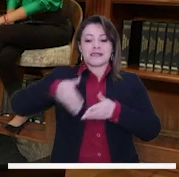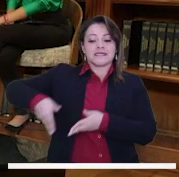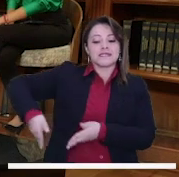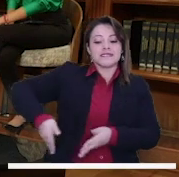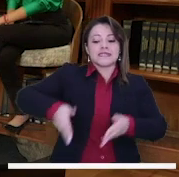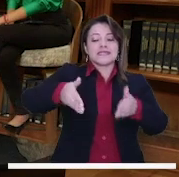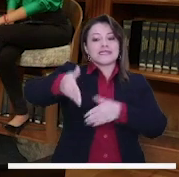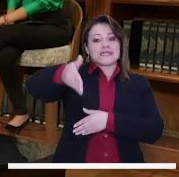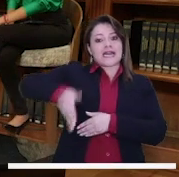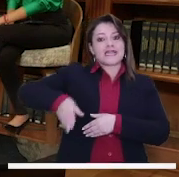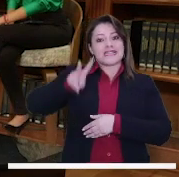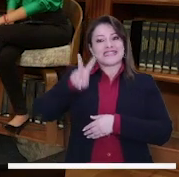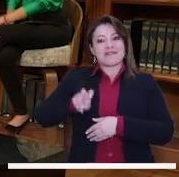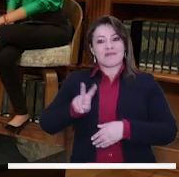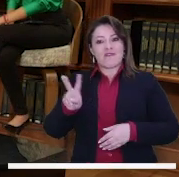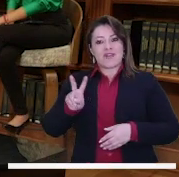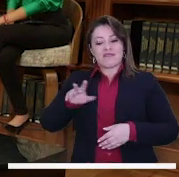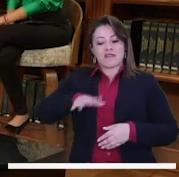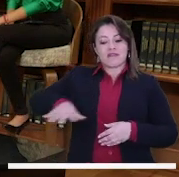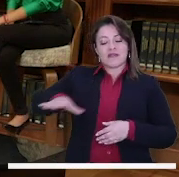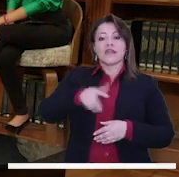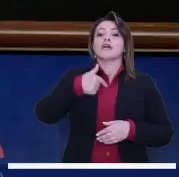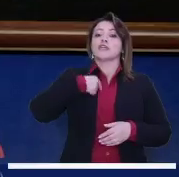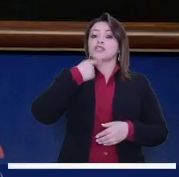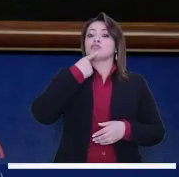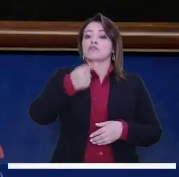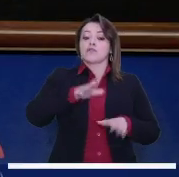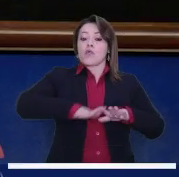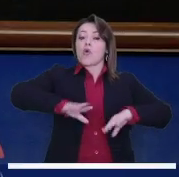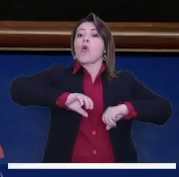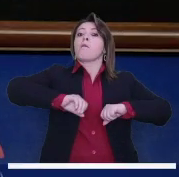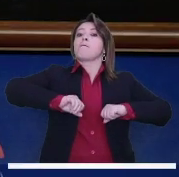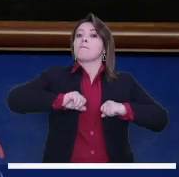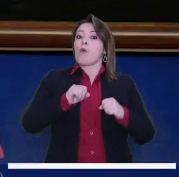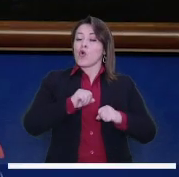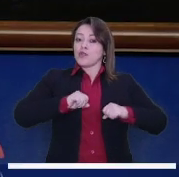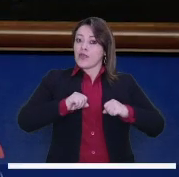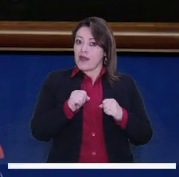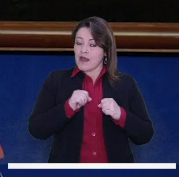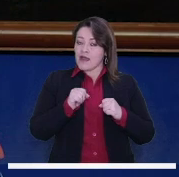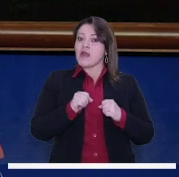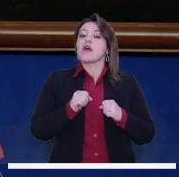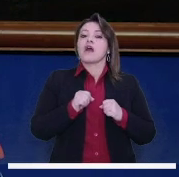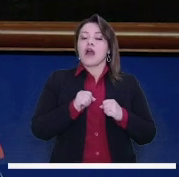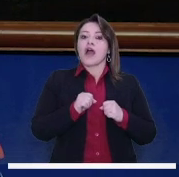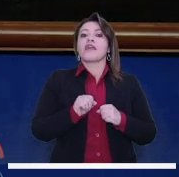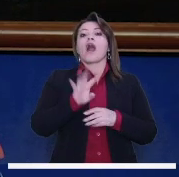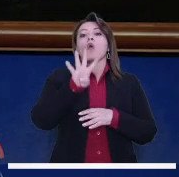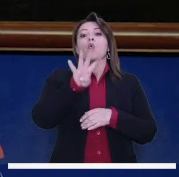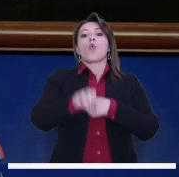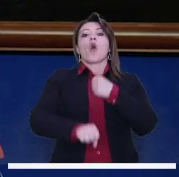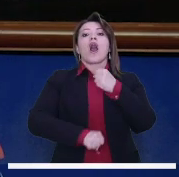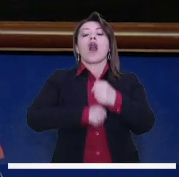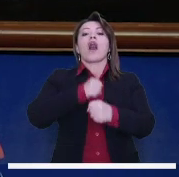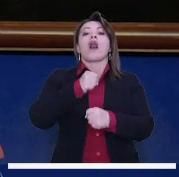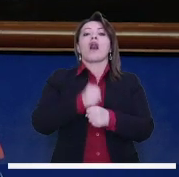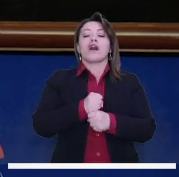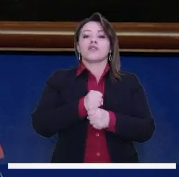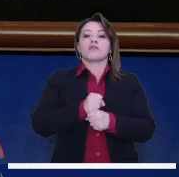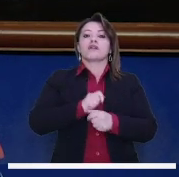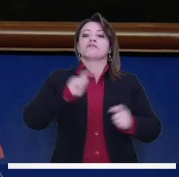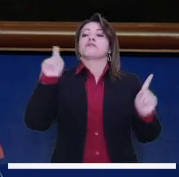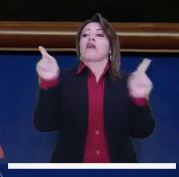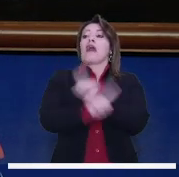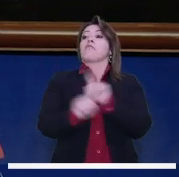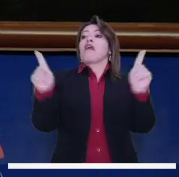corredor de la séptima. Sin embargo, yo insisto, Bogotá no puede seguirse dando el lujo de cada cuatro años tirar